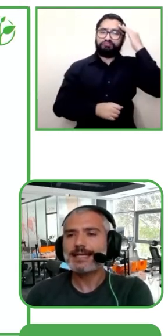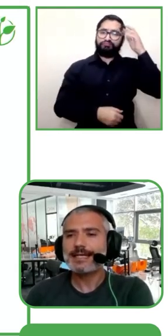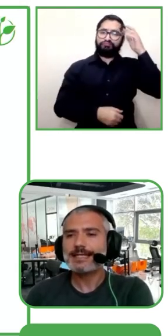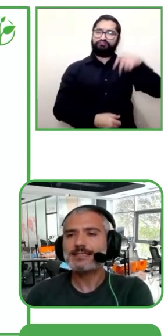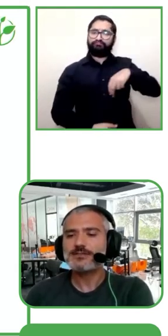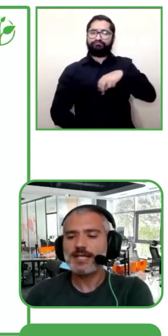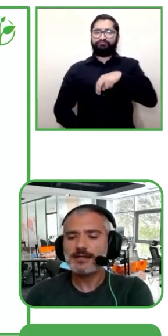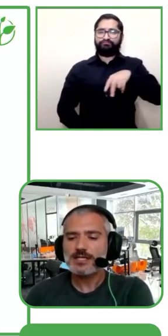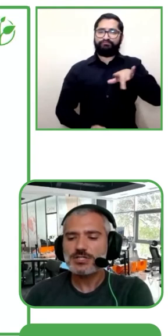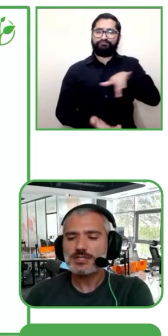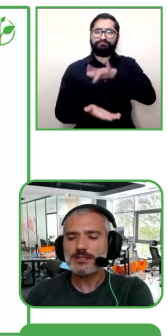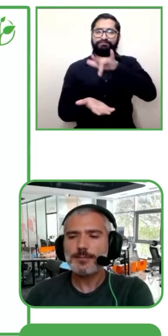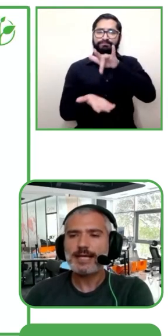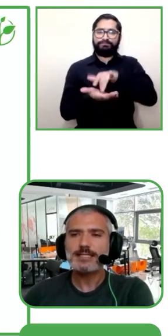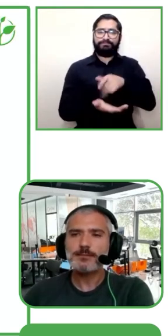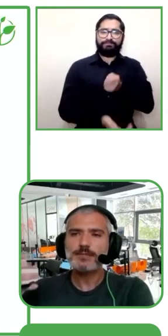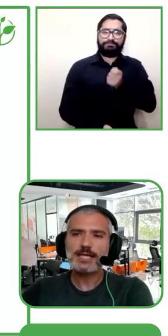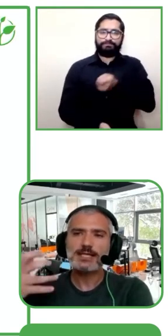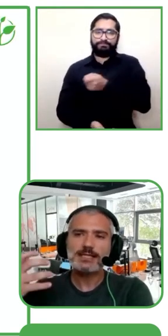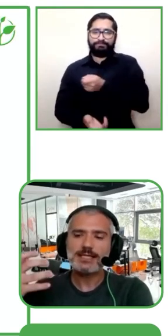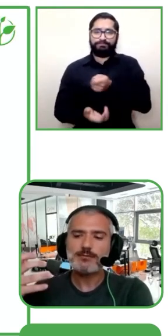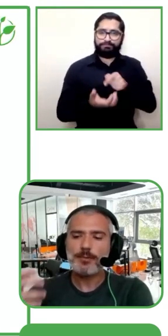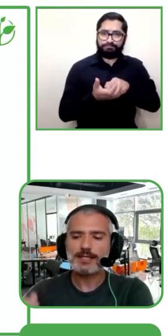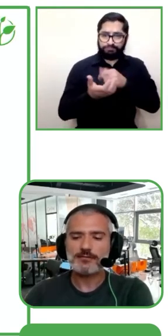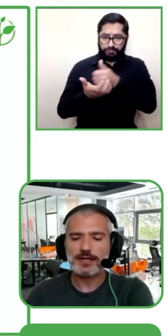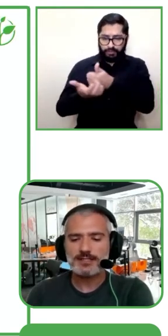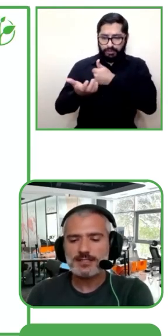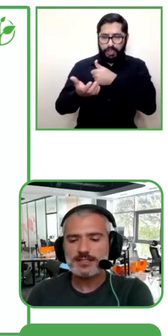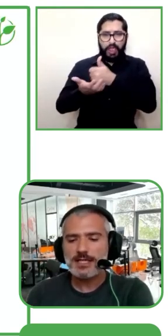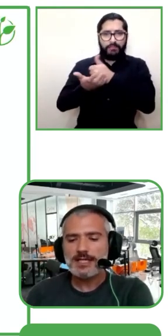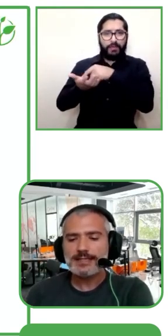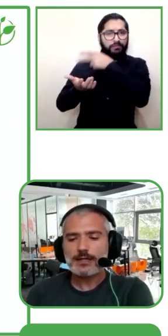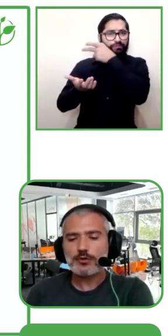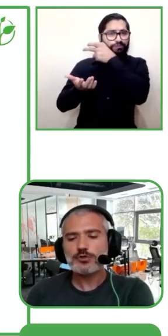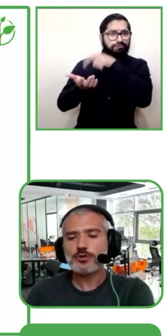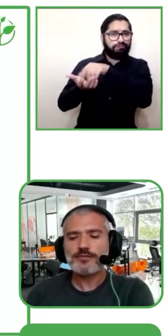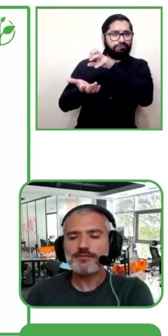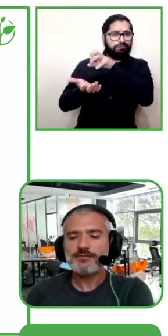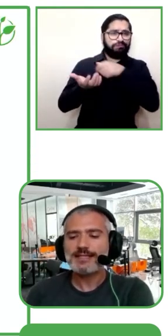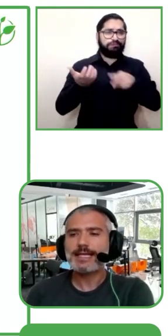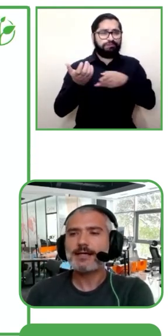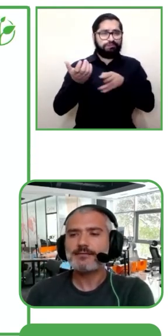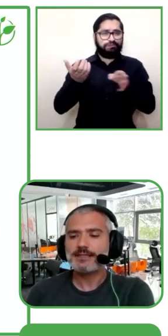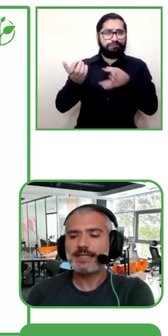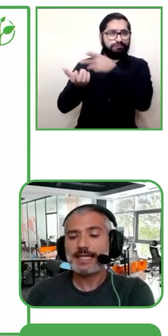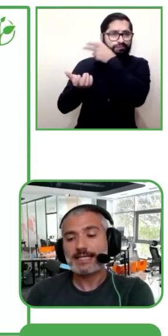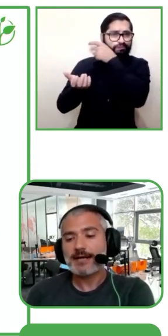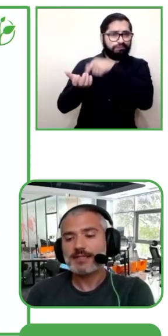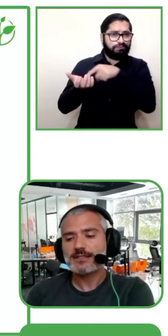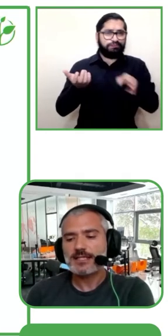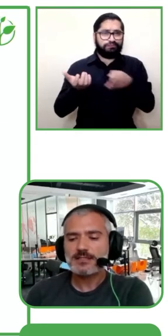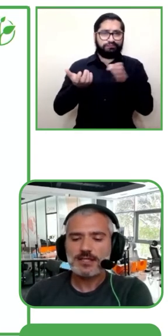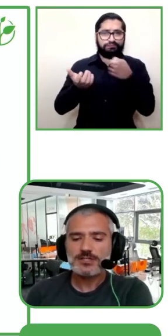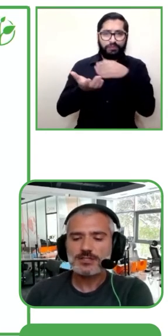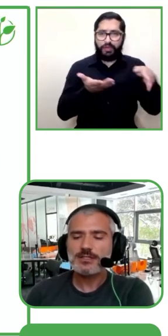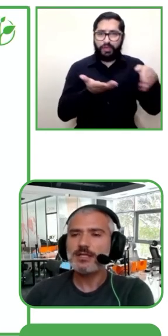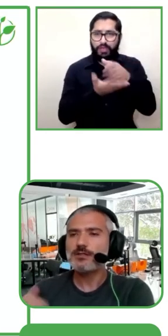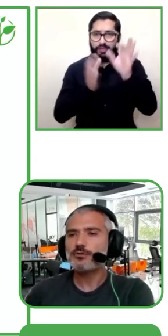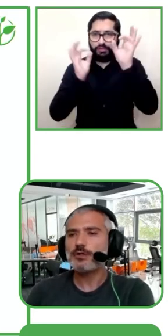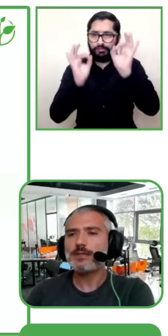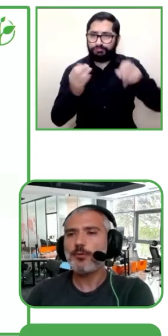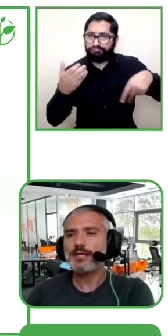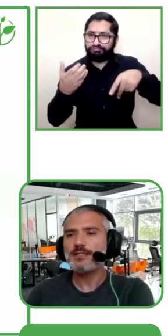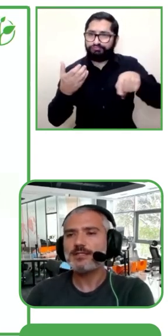navegación avisa cuando están yendo a la dirección equivocada moviendo el celular